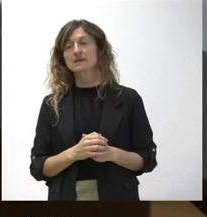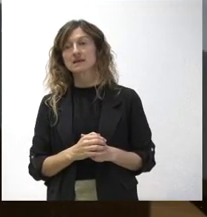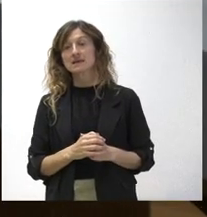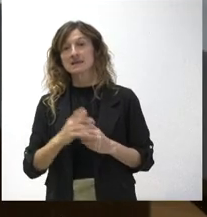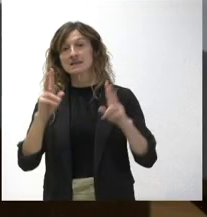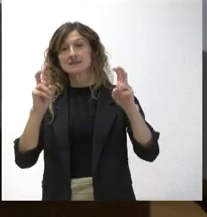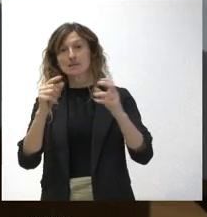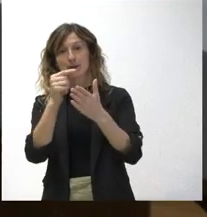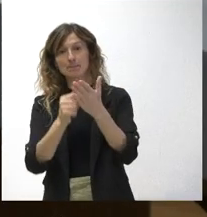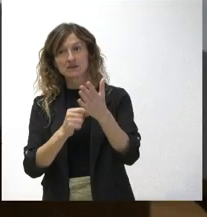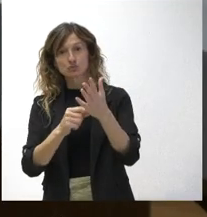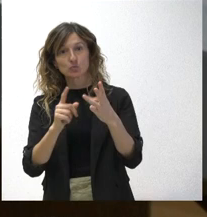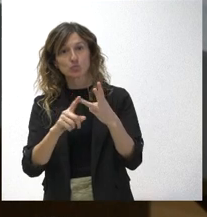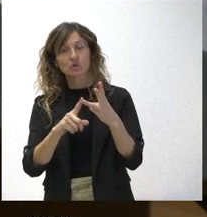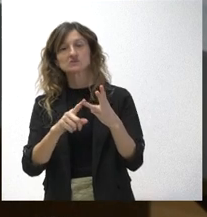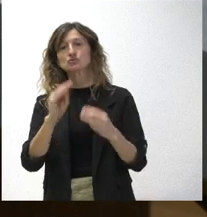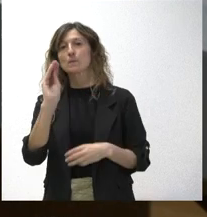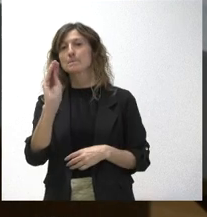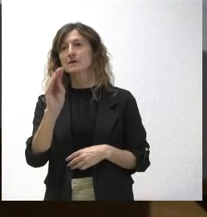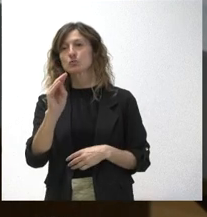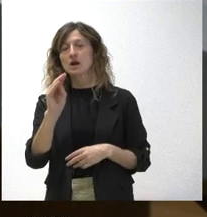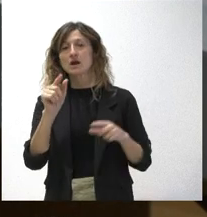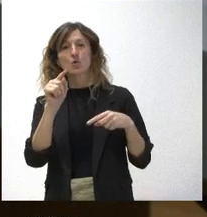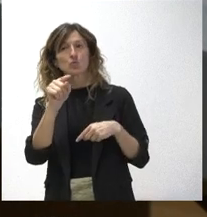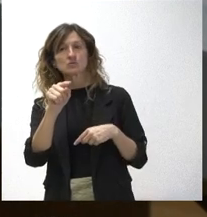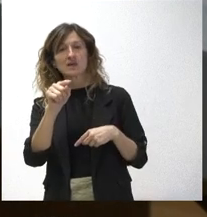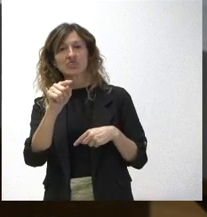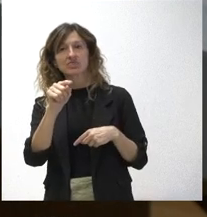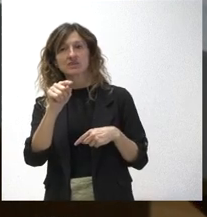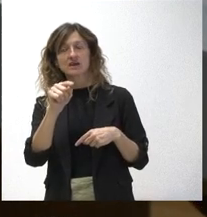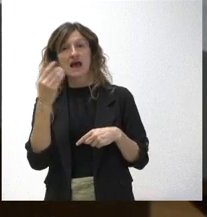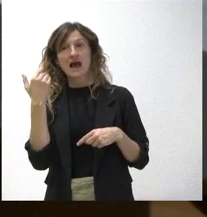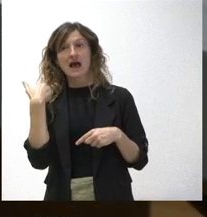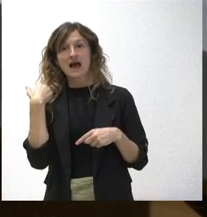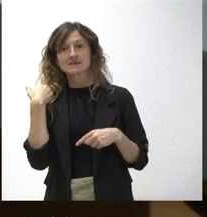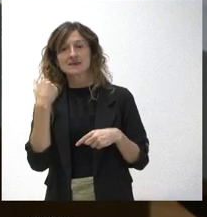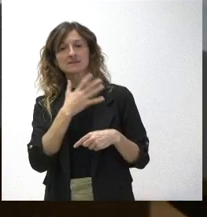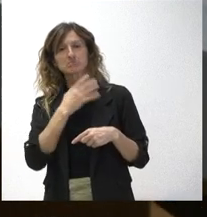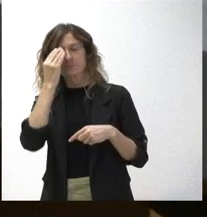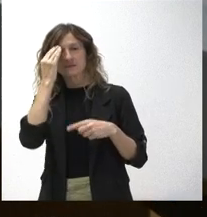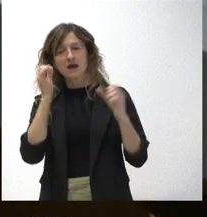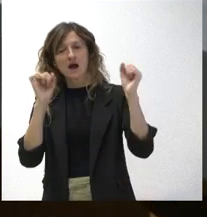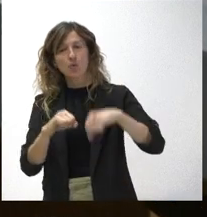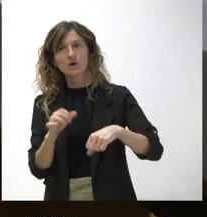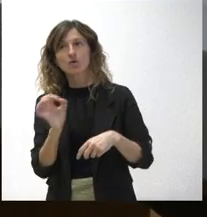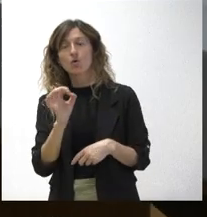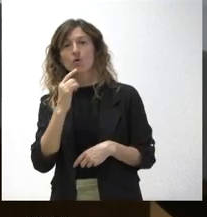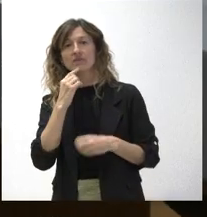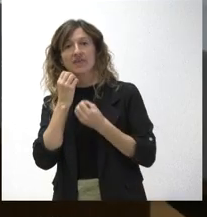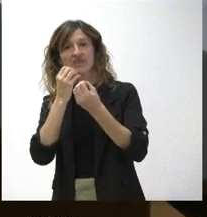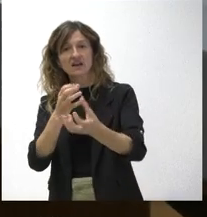el presupuesto me gustaría preguntarle si tiene la misma esperanza que ayer en llegar a un acuerdo o cree que con estas